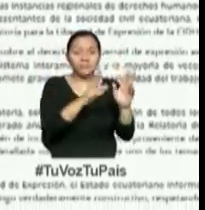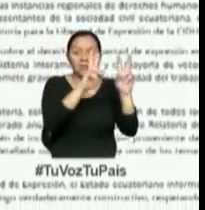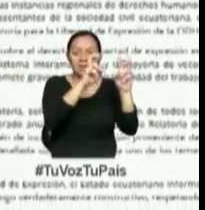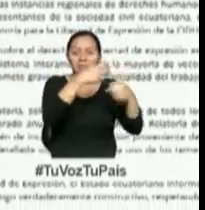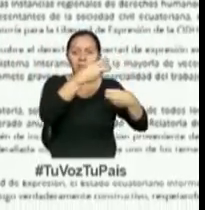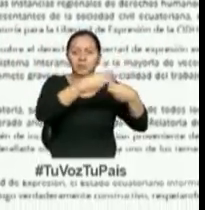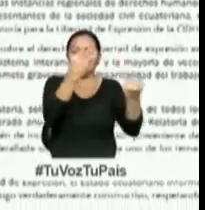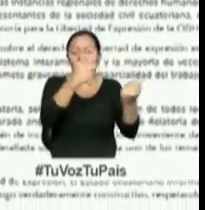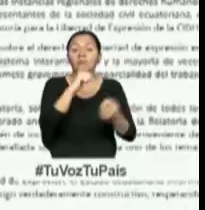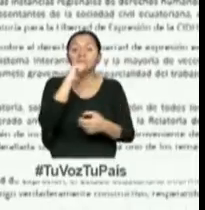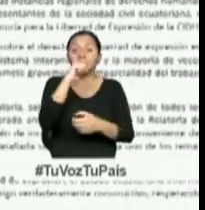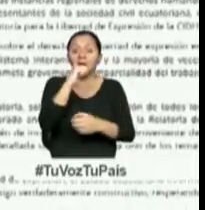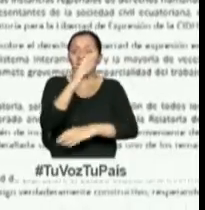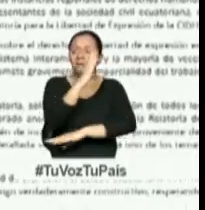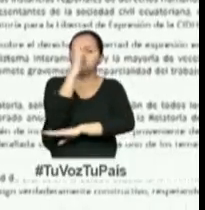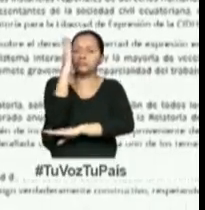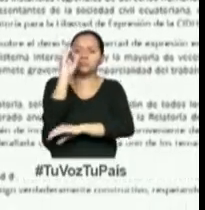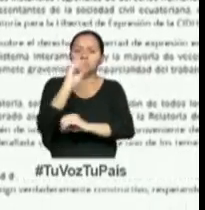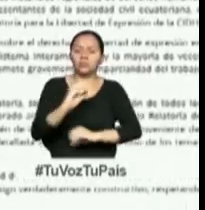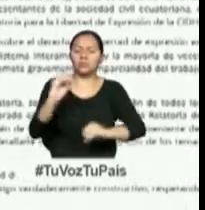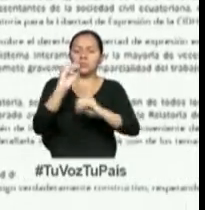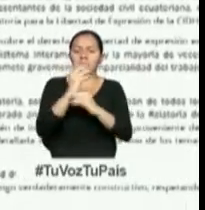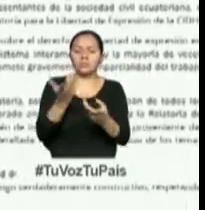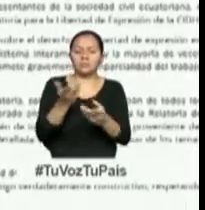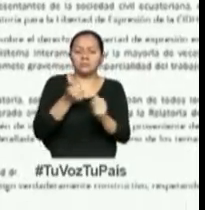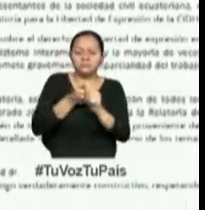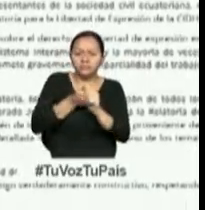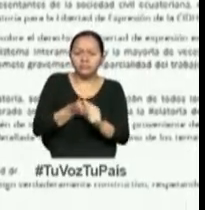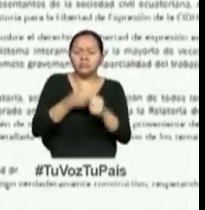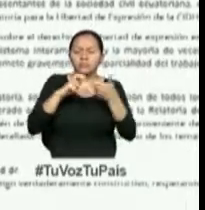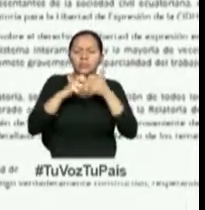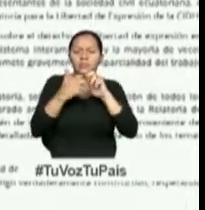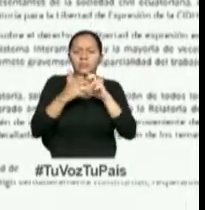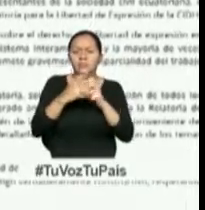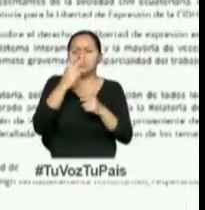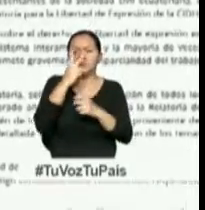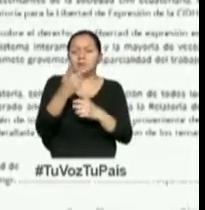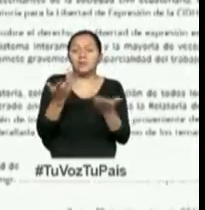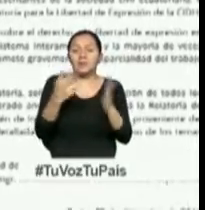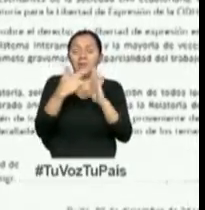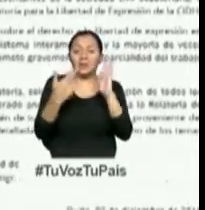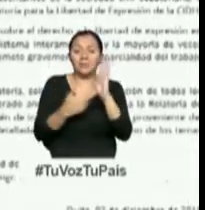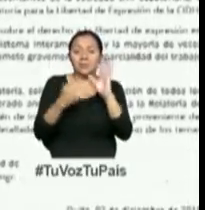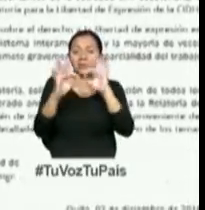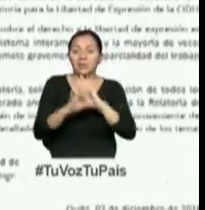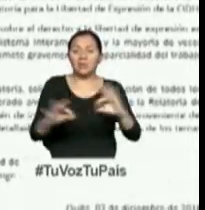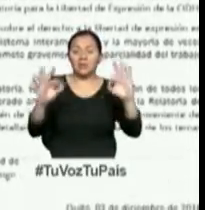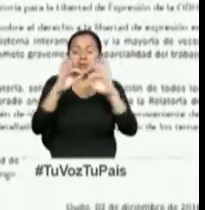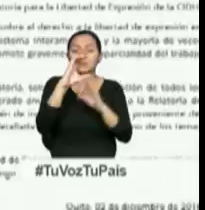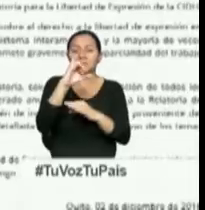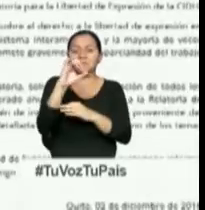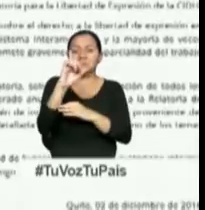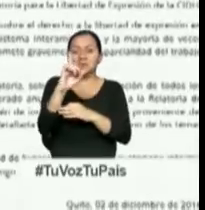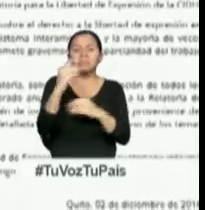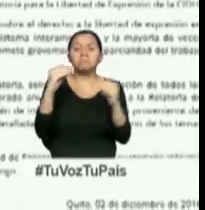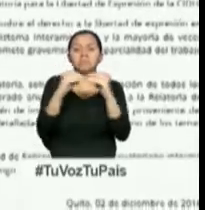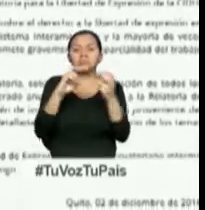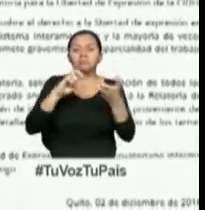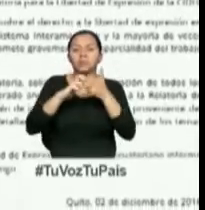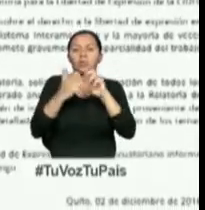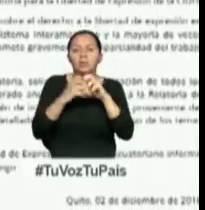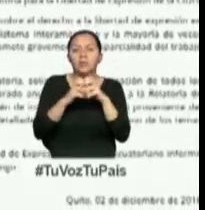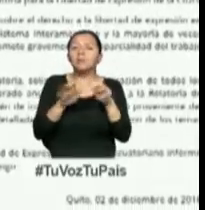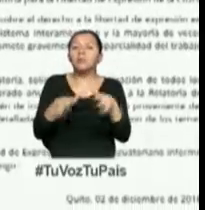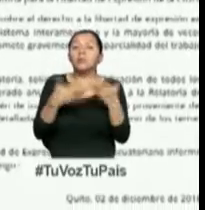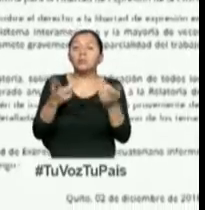La falta de imparcialidad y la persistente actuación antirreglamentaria de la SID afecta gravemente la capacidad